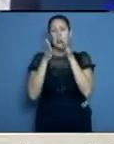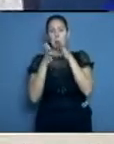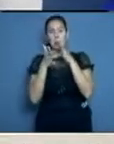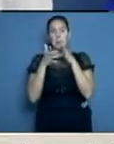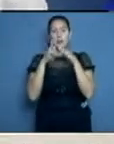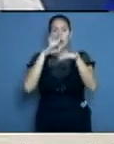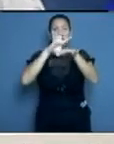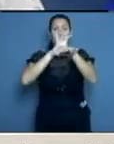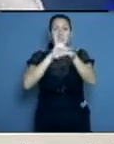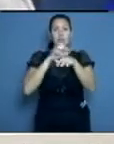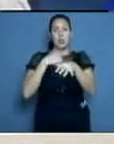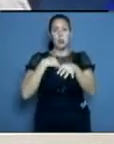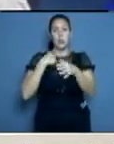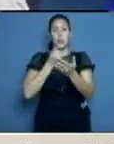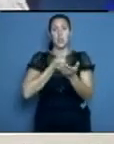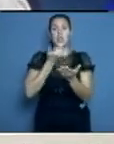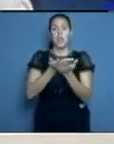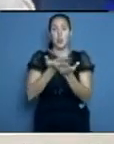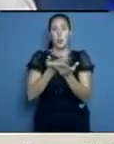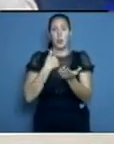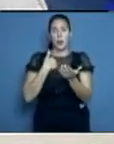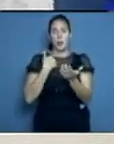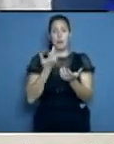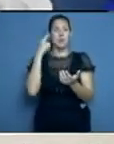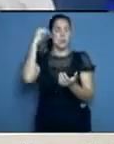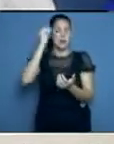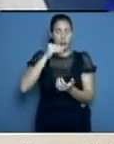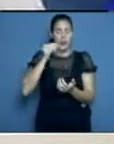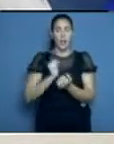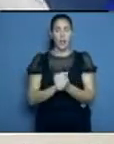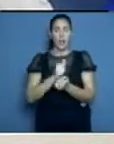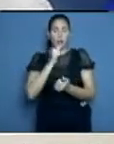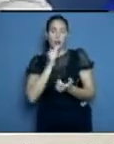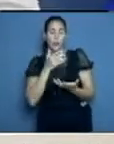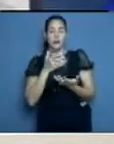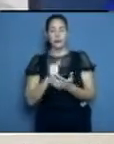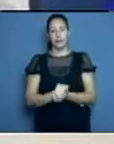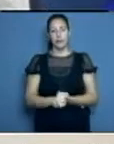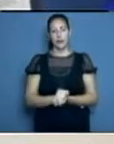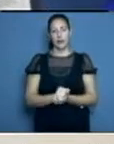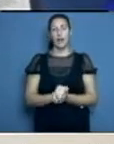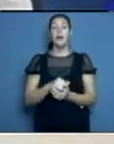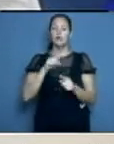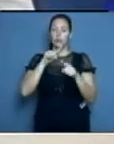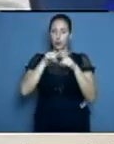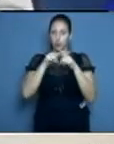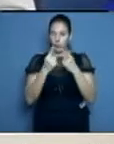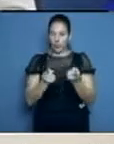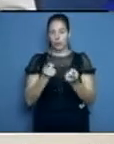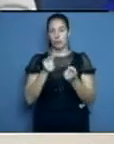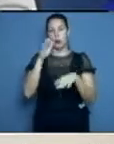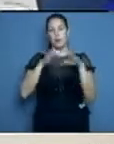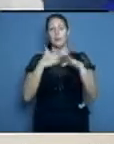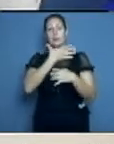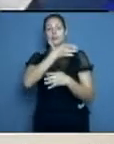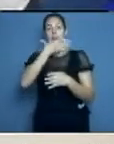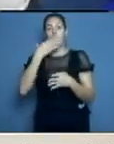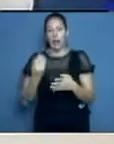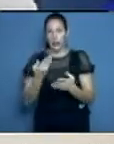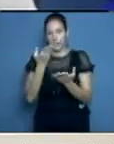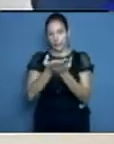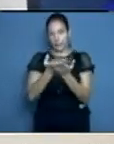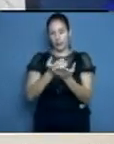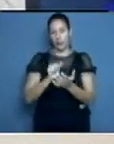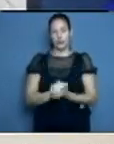¿Y esto qué ha provocado? Que la persona temerosa vaya al cuerpo de guardia y le diga al médico, vengo para que me haga un test porque estoy con